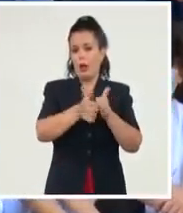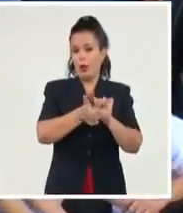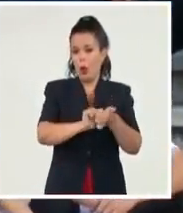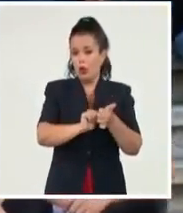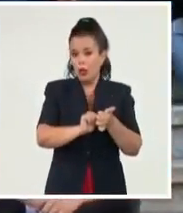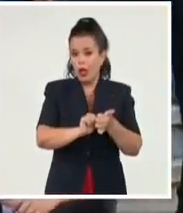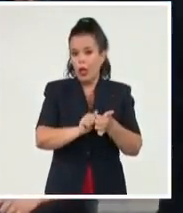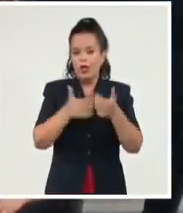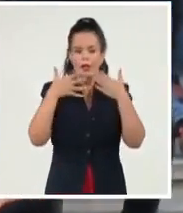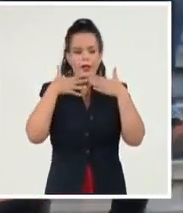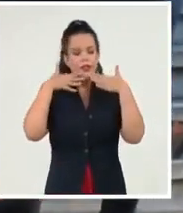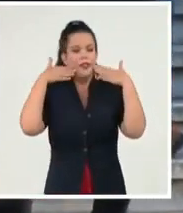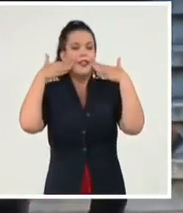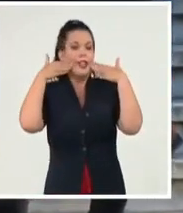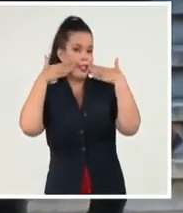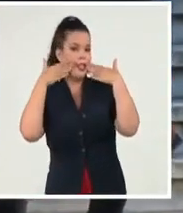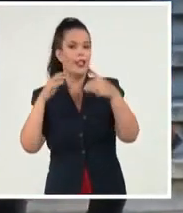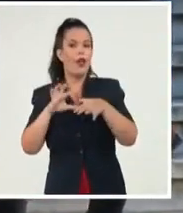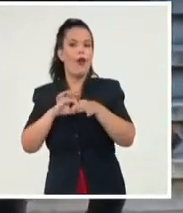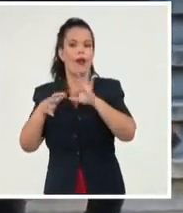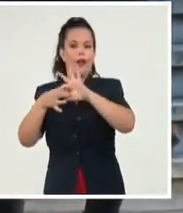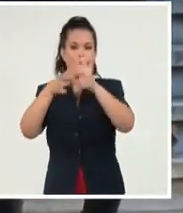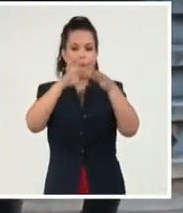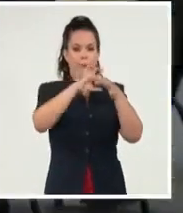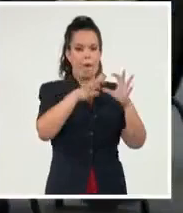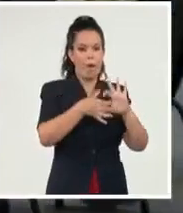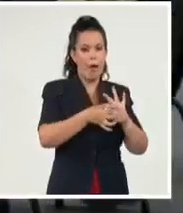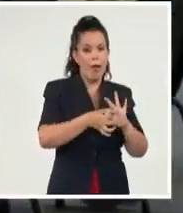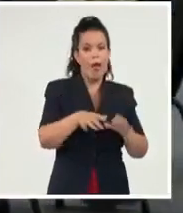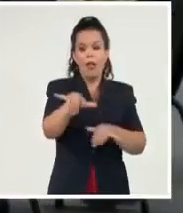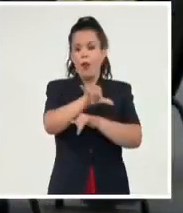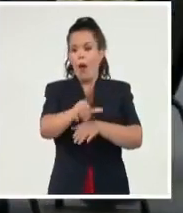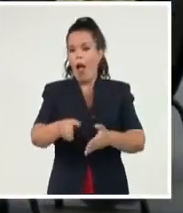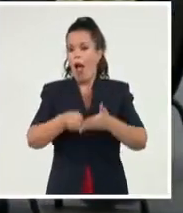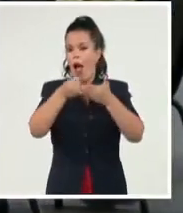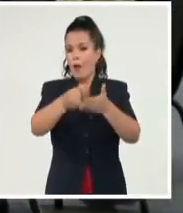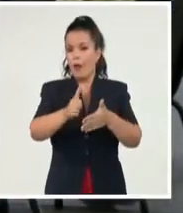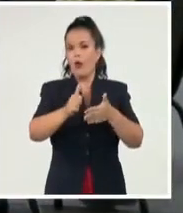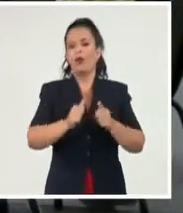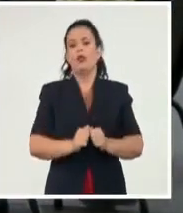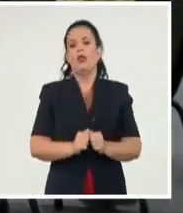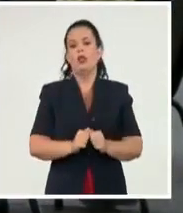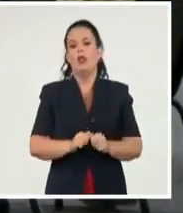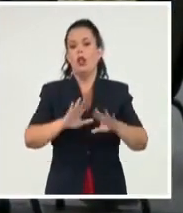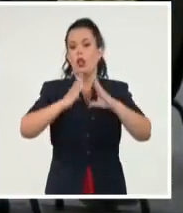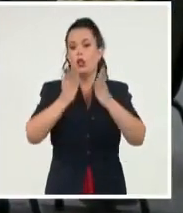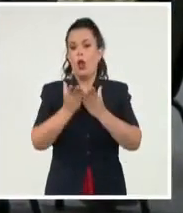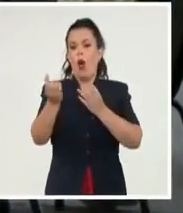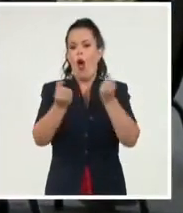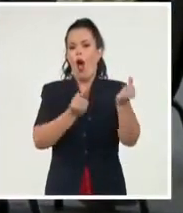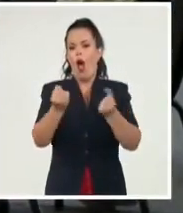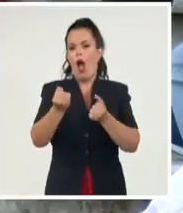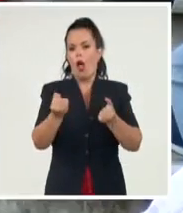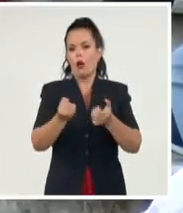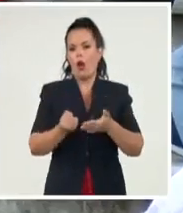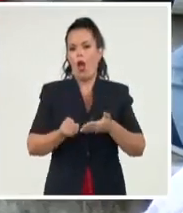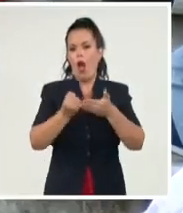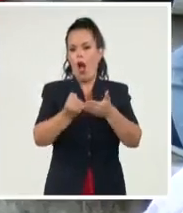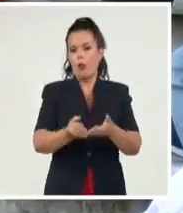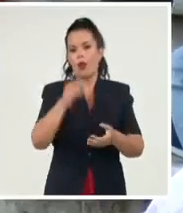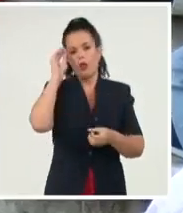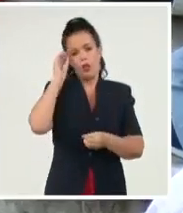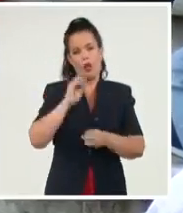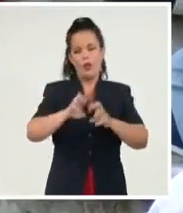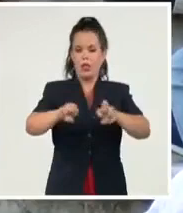estos días de Olimpiadas, y el aporte de los transportistas ante la contingencia de la COVID-19. Díaz-Canel les